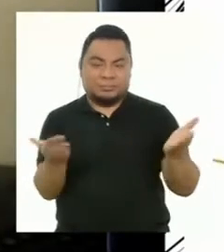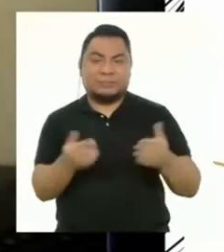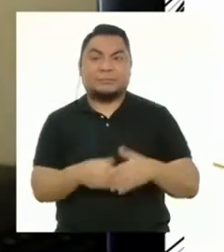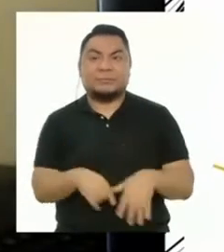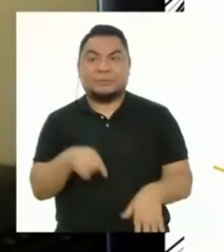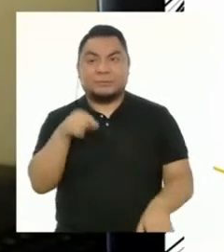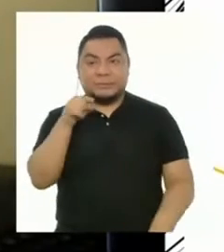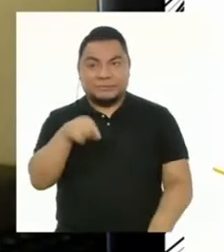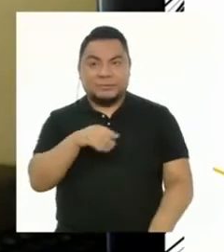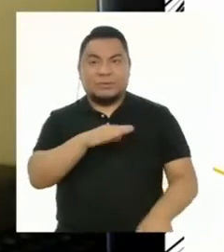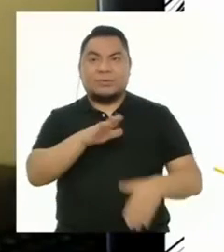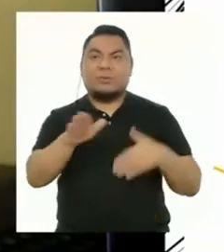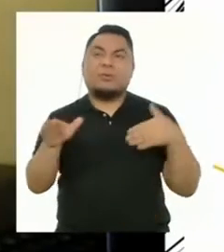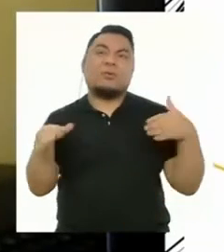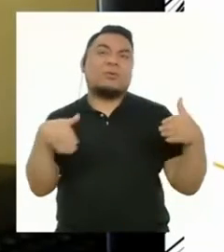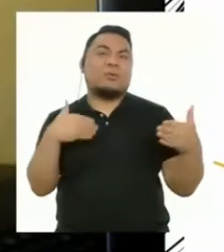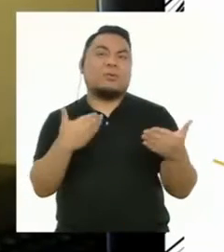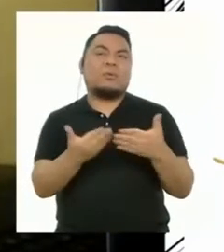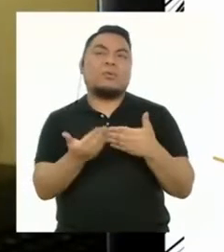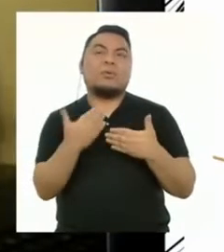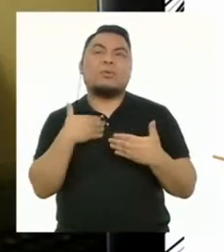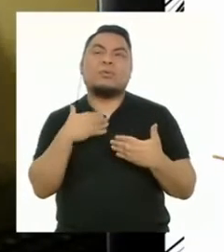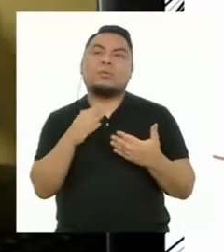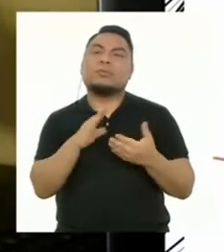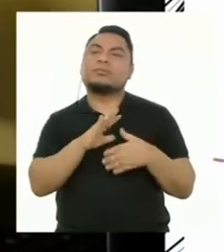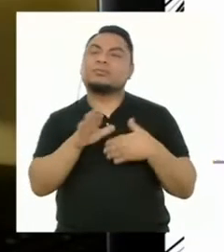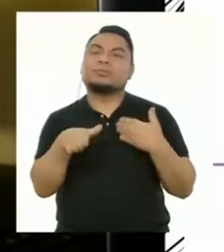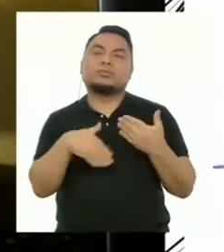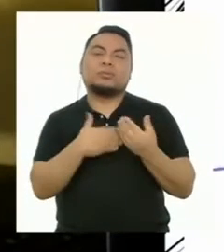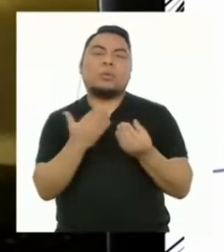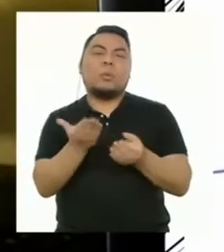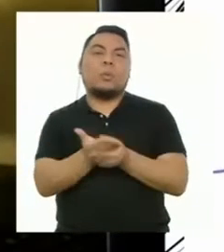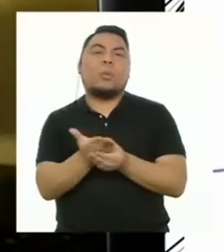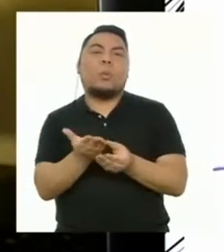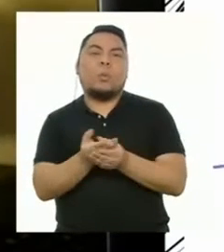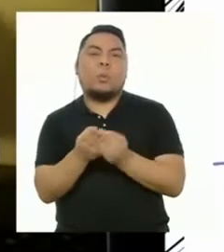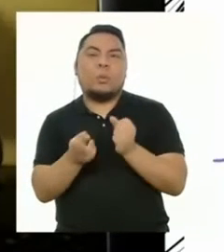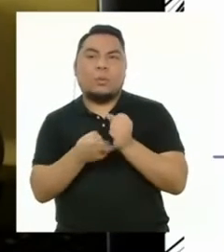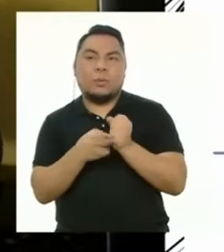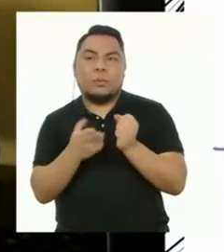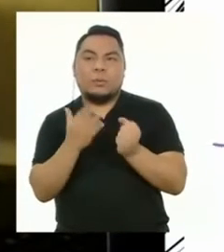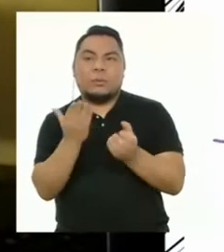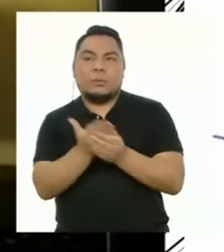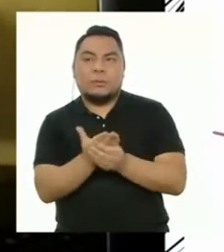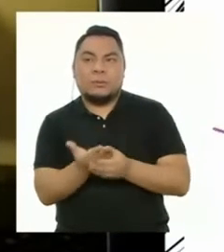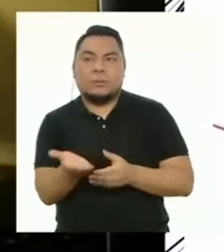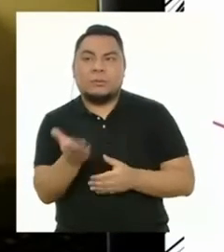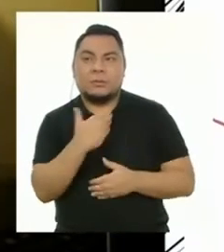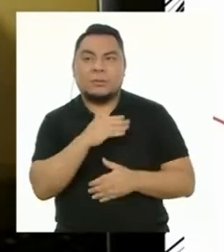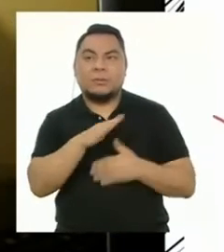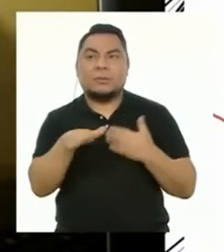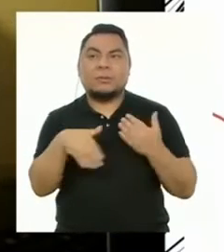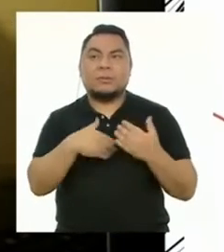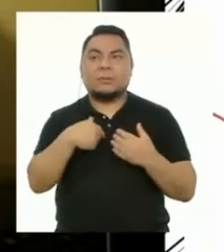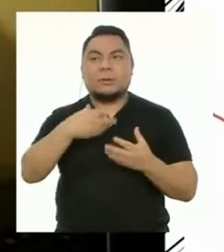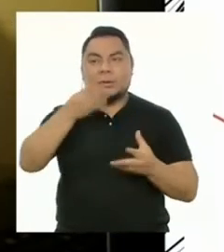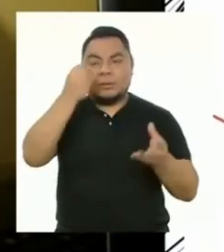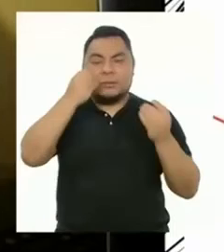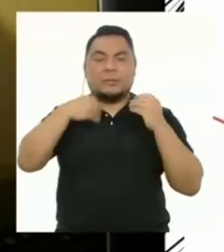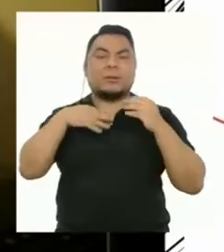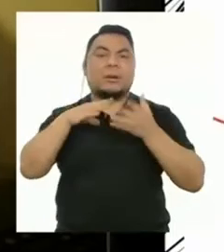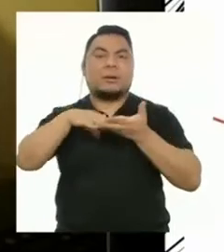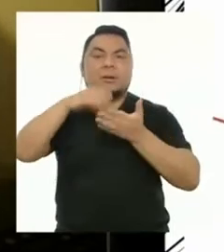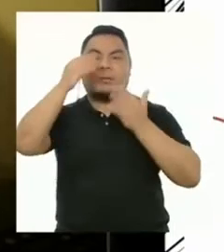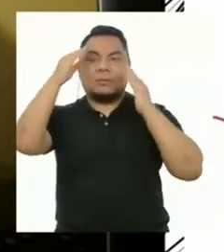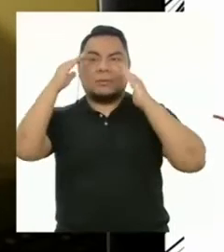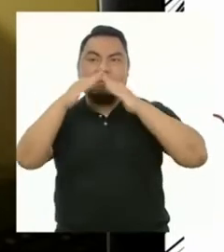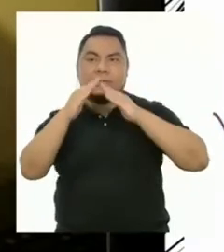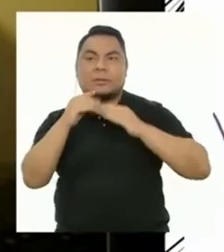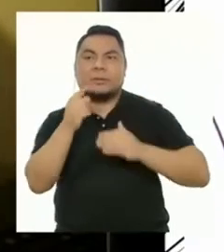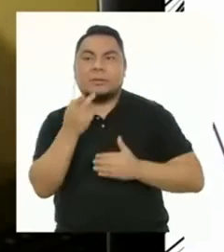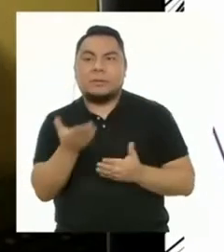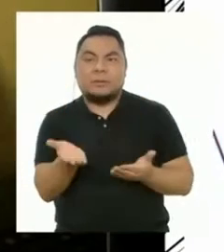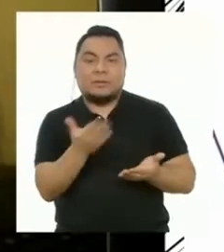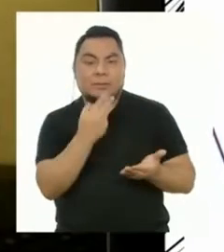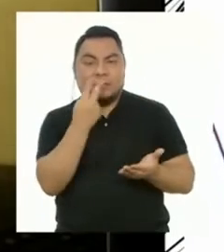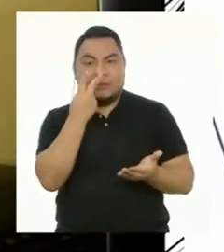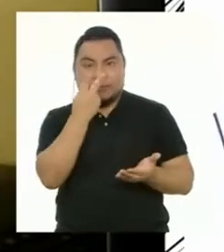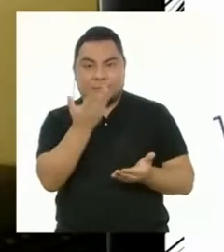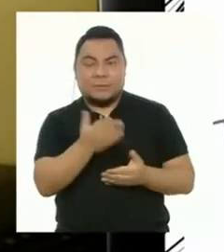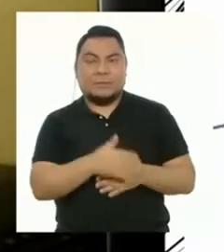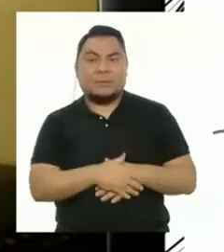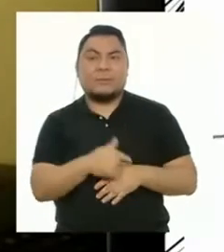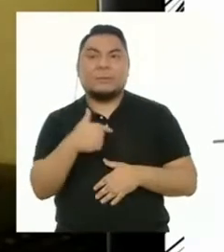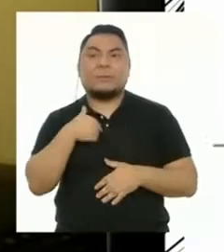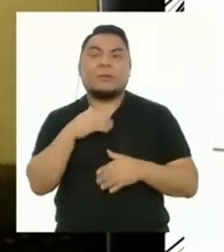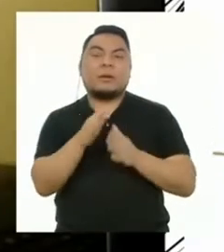En este guardo todas mis producciones, fichas de autorealación y retroalimentación de Aprendo en Casa. Y lo organizo de la siguiente